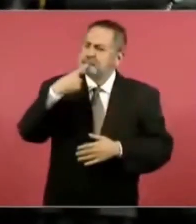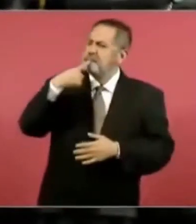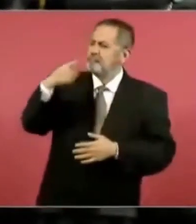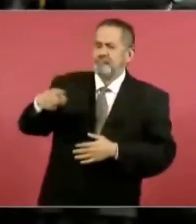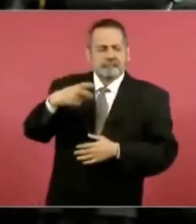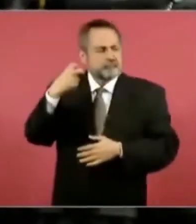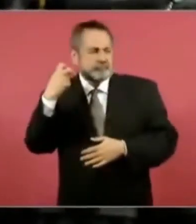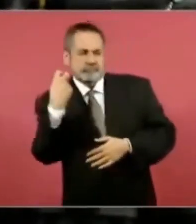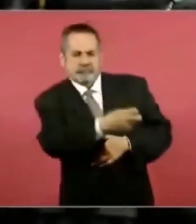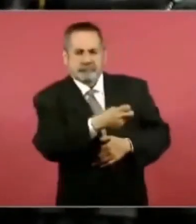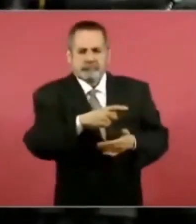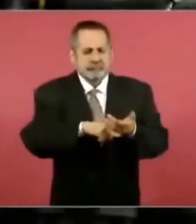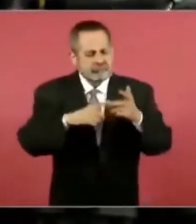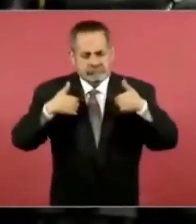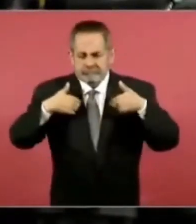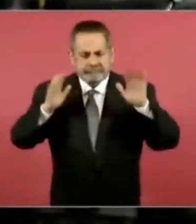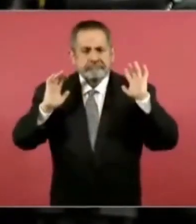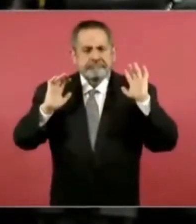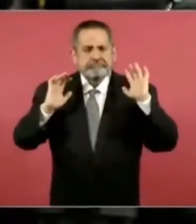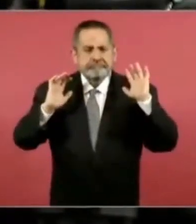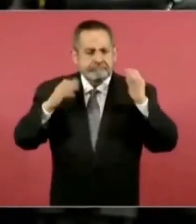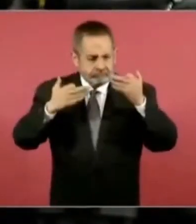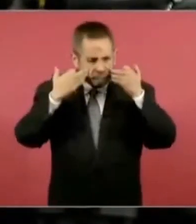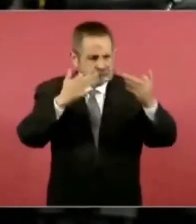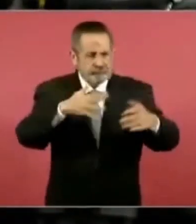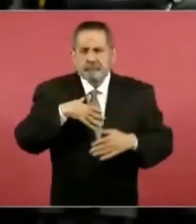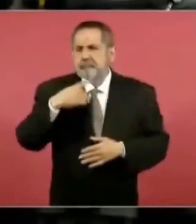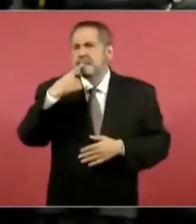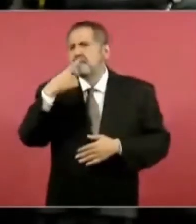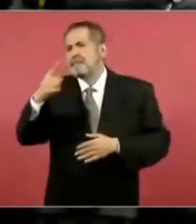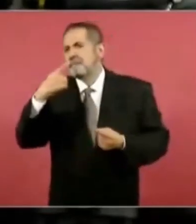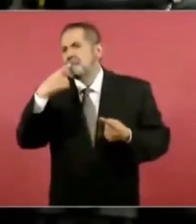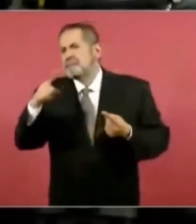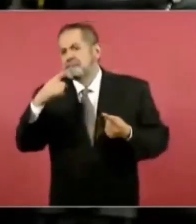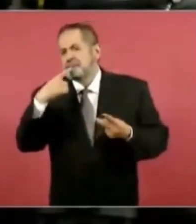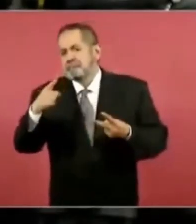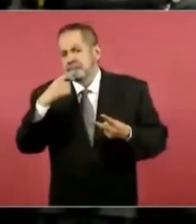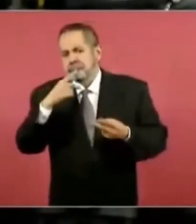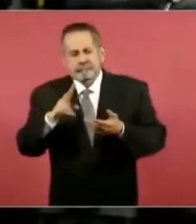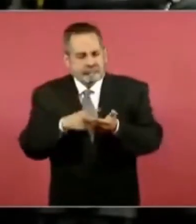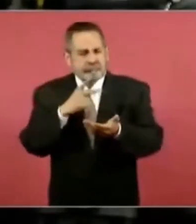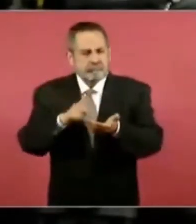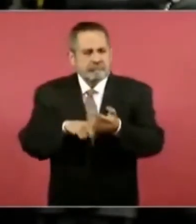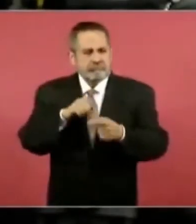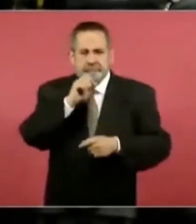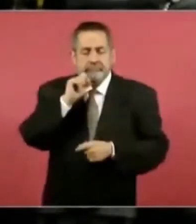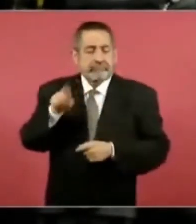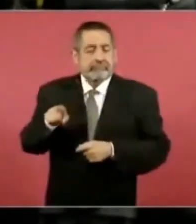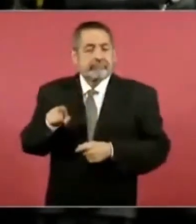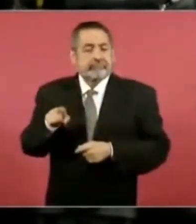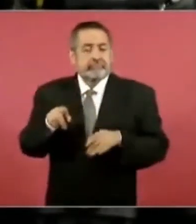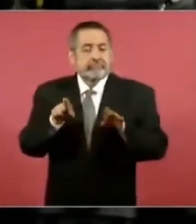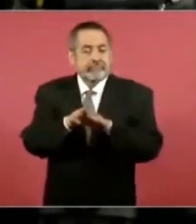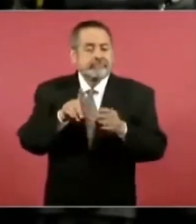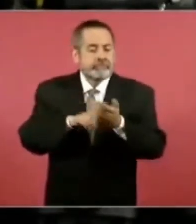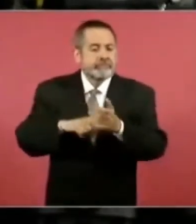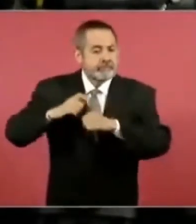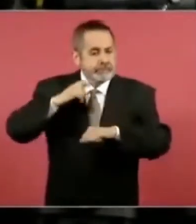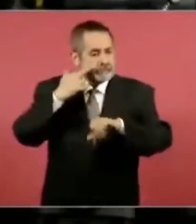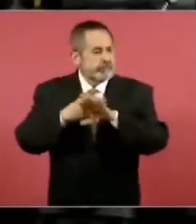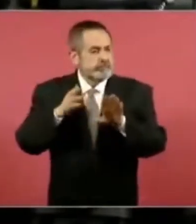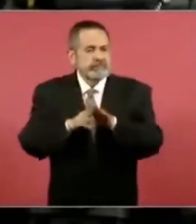que ella misma había presentado ya múltiples quejas y denuncias ante los órganos